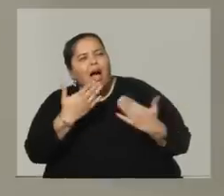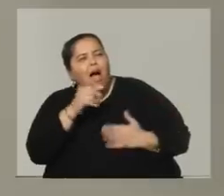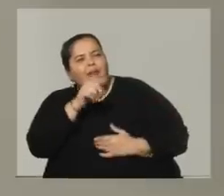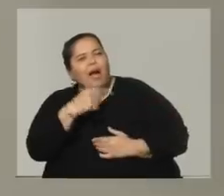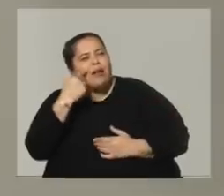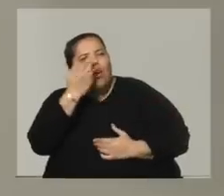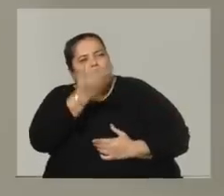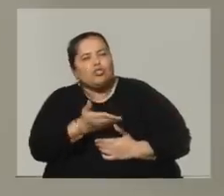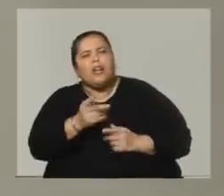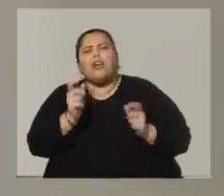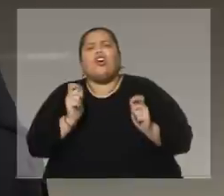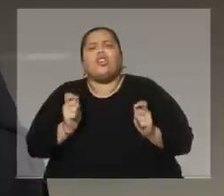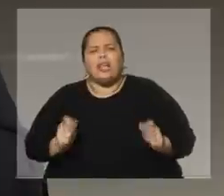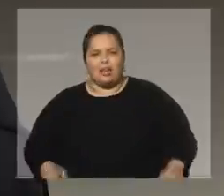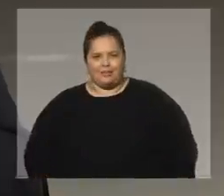¿Con quién sería?